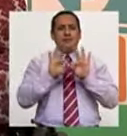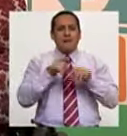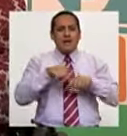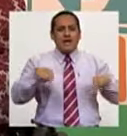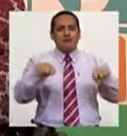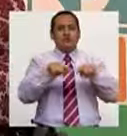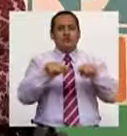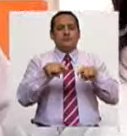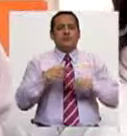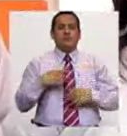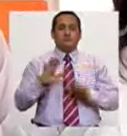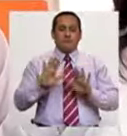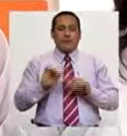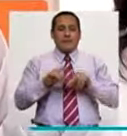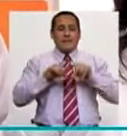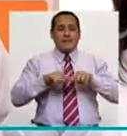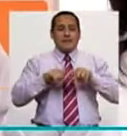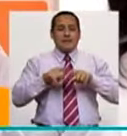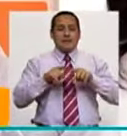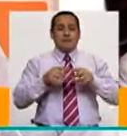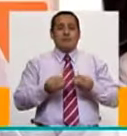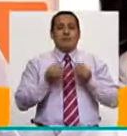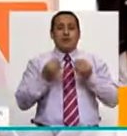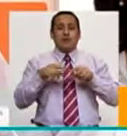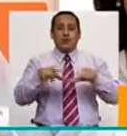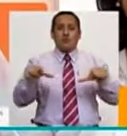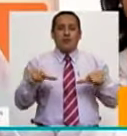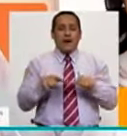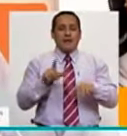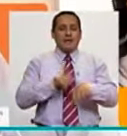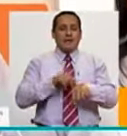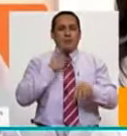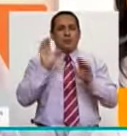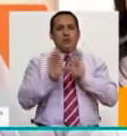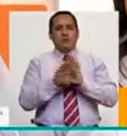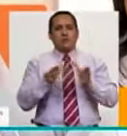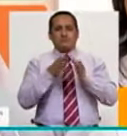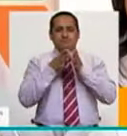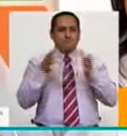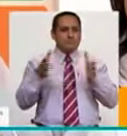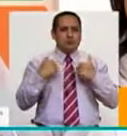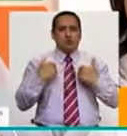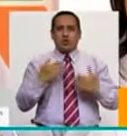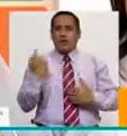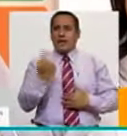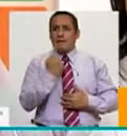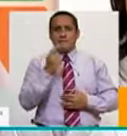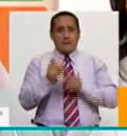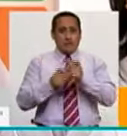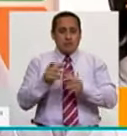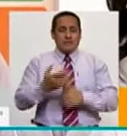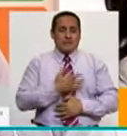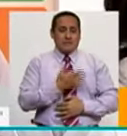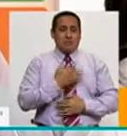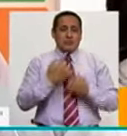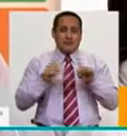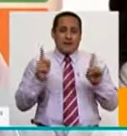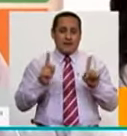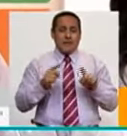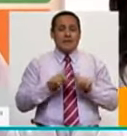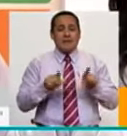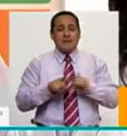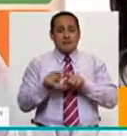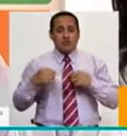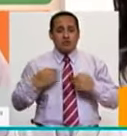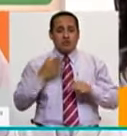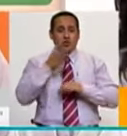momento para ellos? Es, depende, depende bastante del lugar, del momento, ¿no? Es como, es como todas las personas tenemos sentimientos distintos. Entonces, nosotros